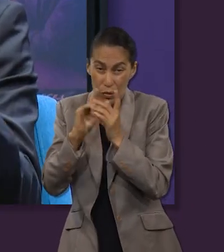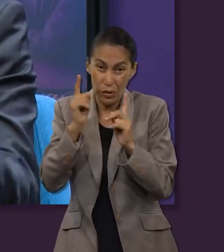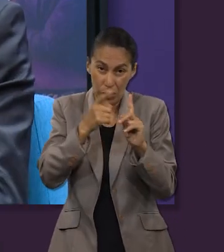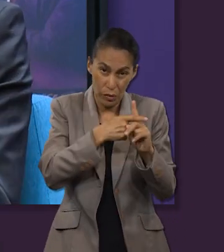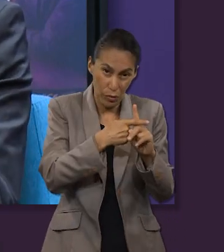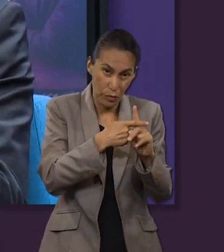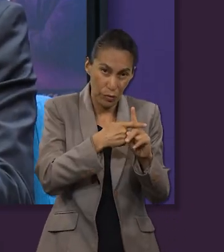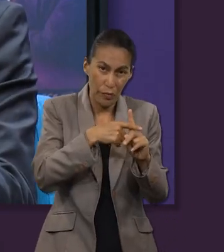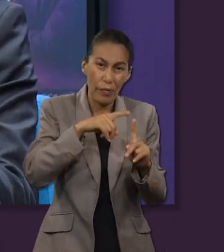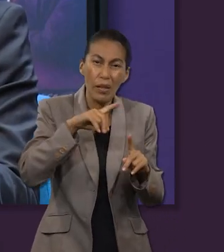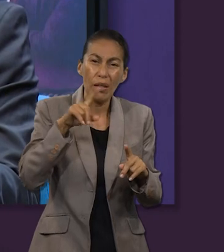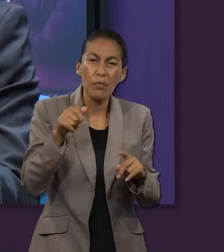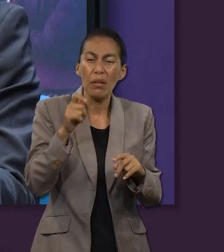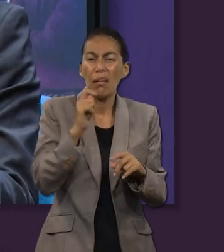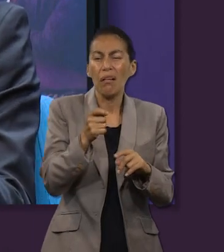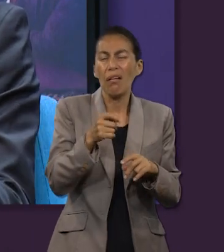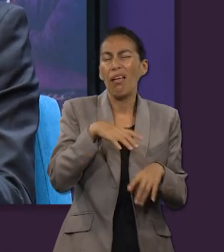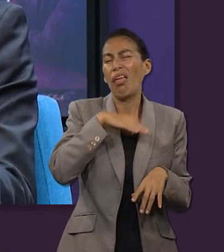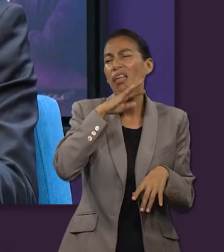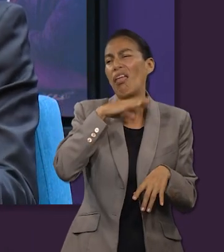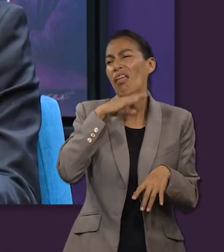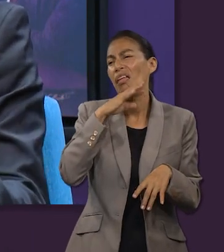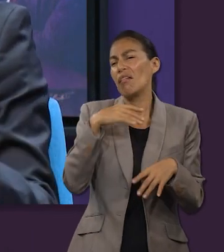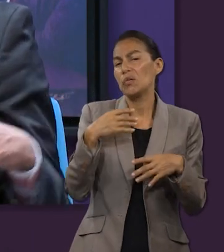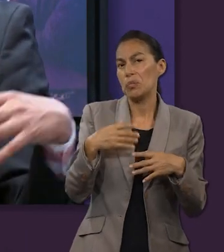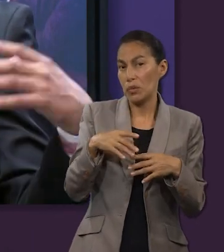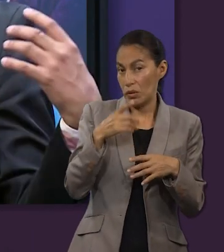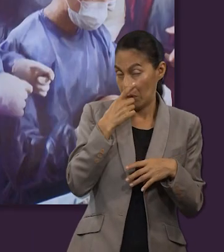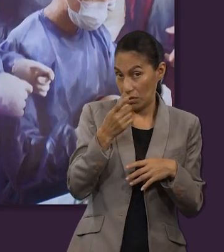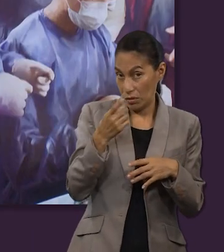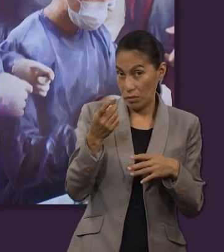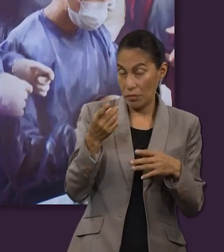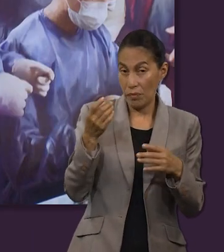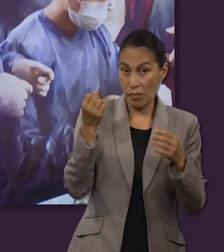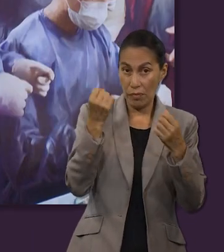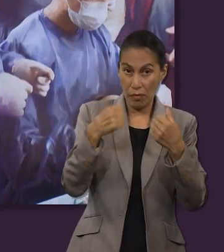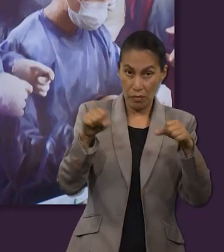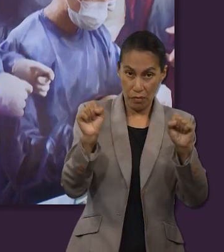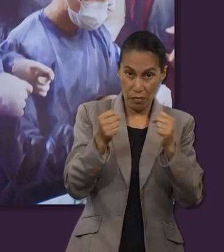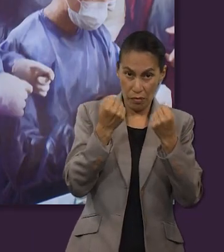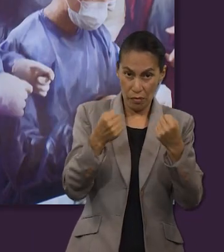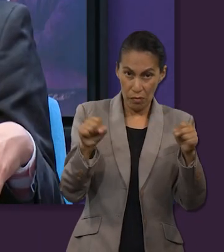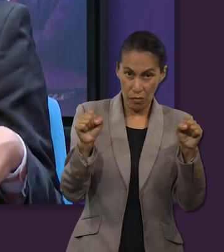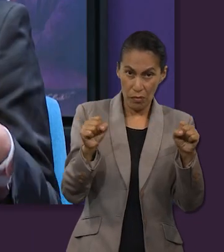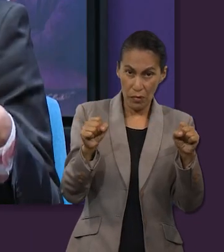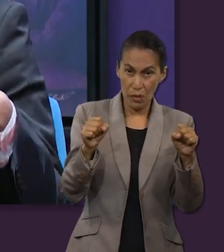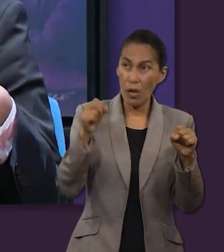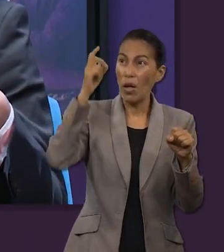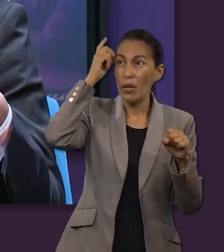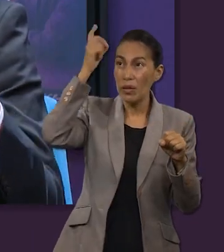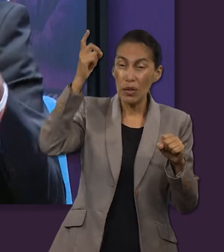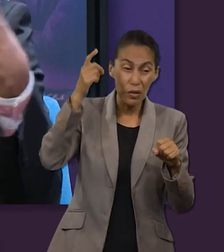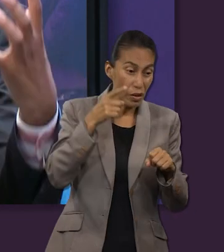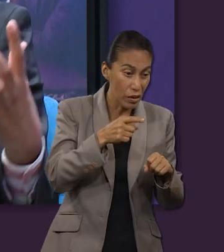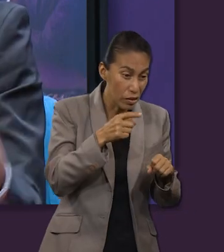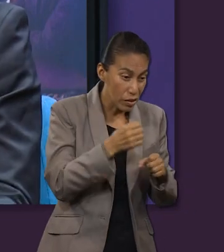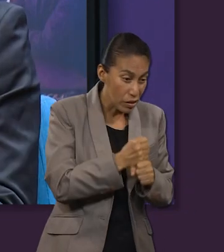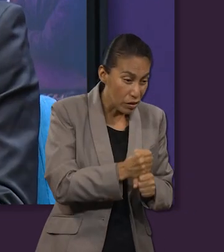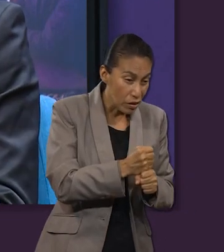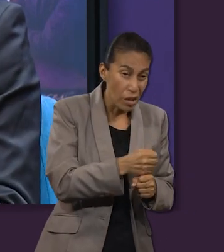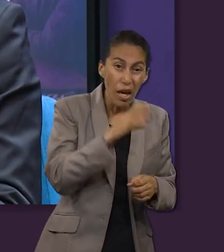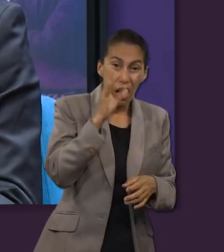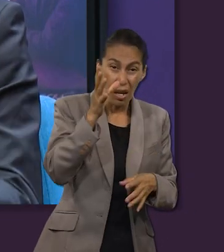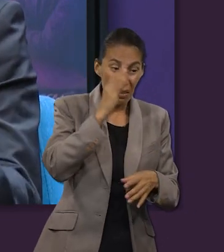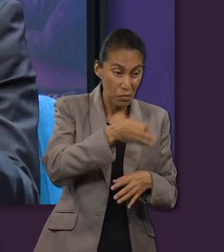Desafortunadamente con el tiempo se perdió ese significado. En el libro de los Salmos lo menciona que Dios ya no quería esos